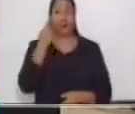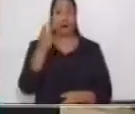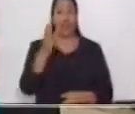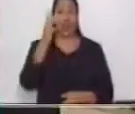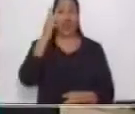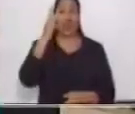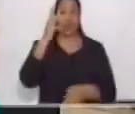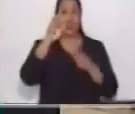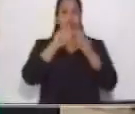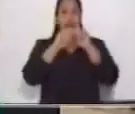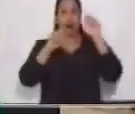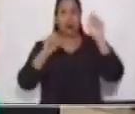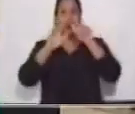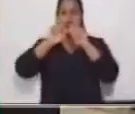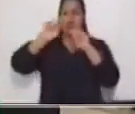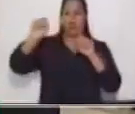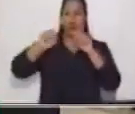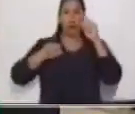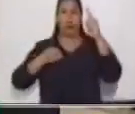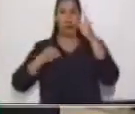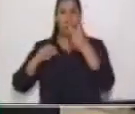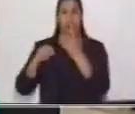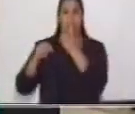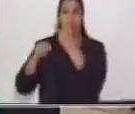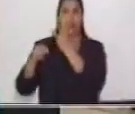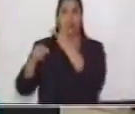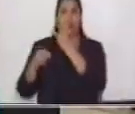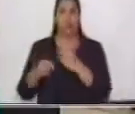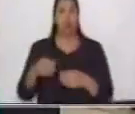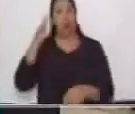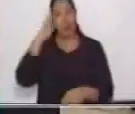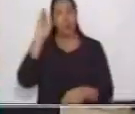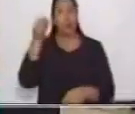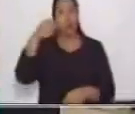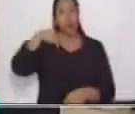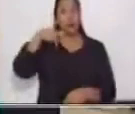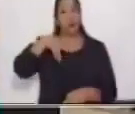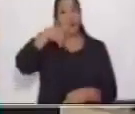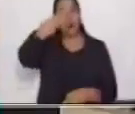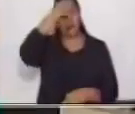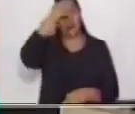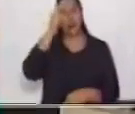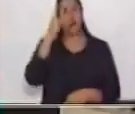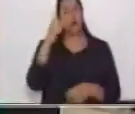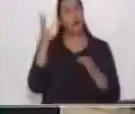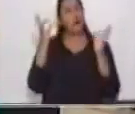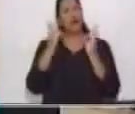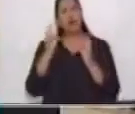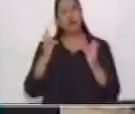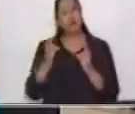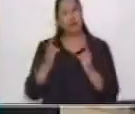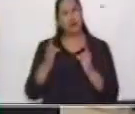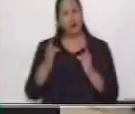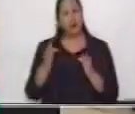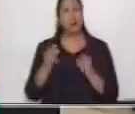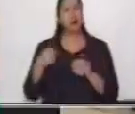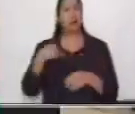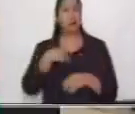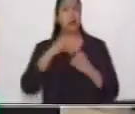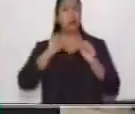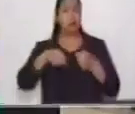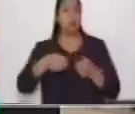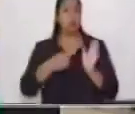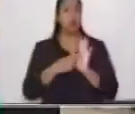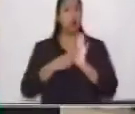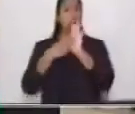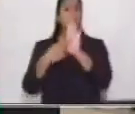¿Por qué tres secciones? Porque ahorita vamos a aprender una herramienta que nos sirve para representar nuestros aprendizajes.